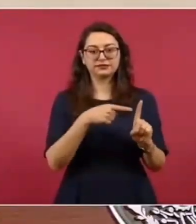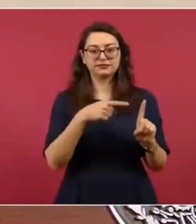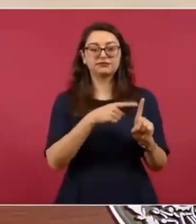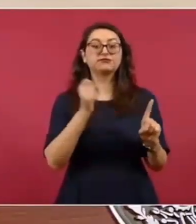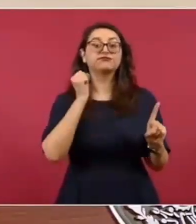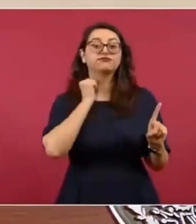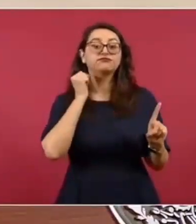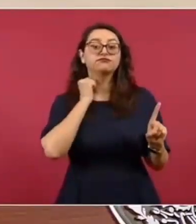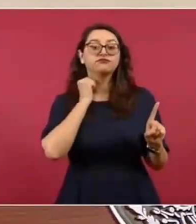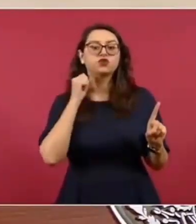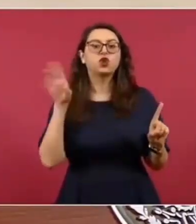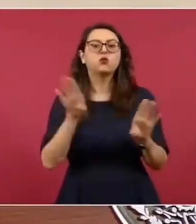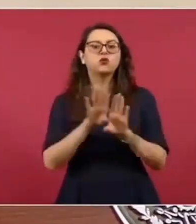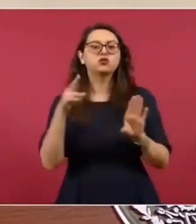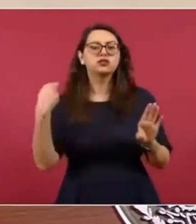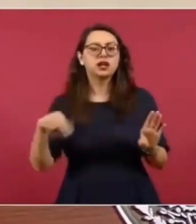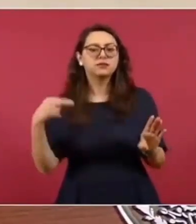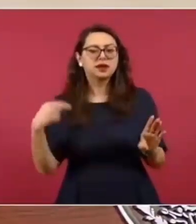Graham,